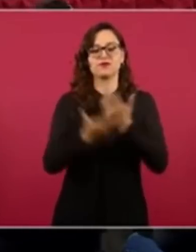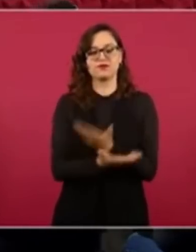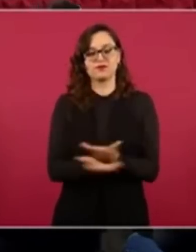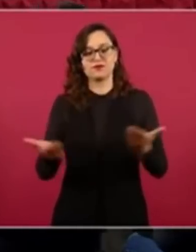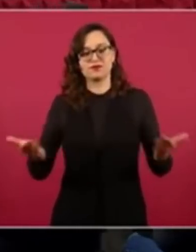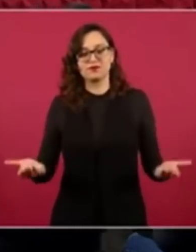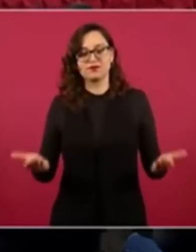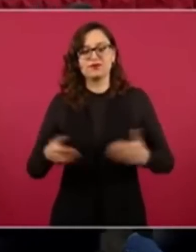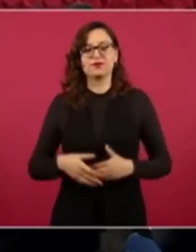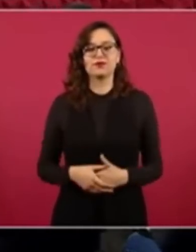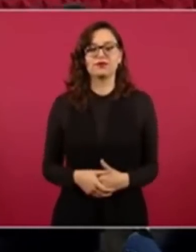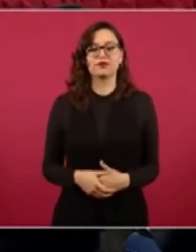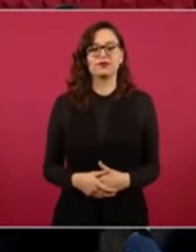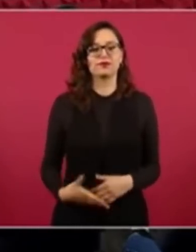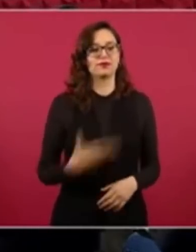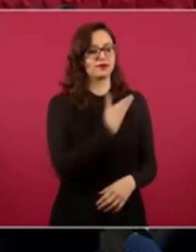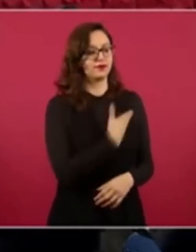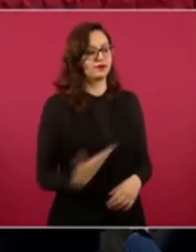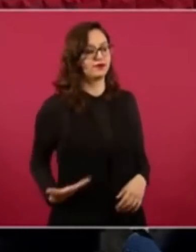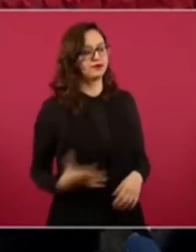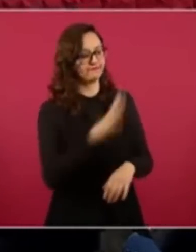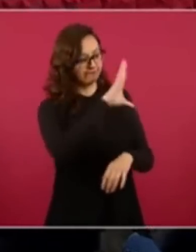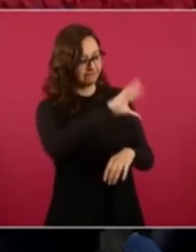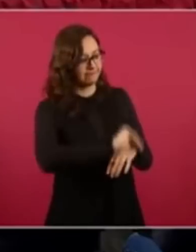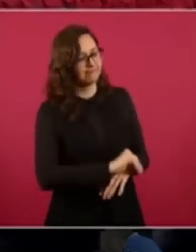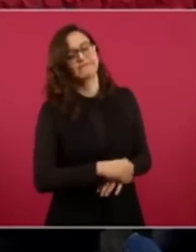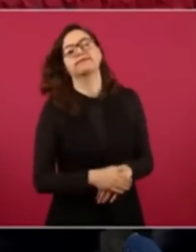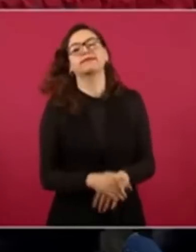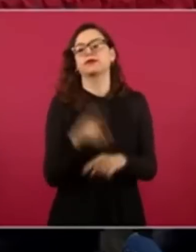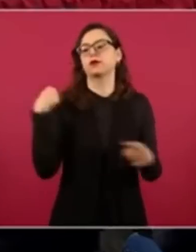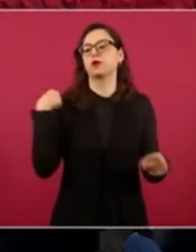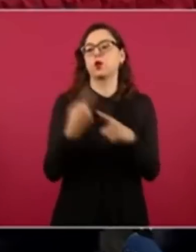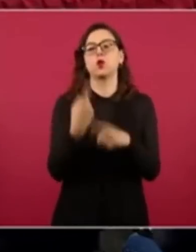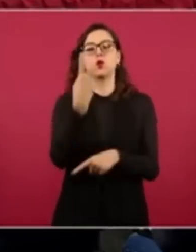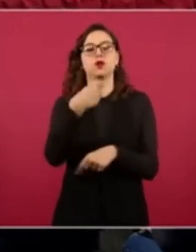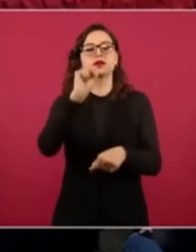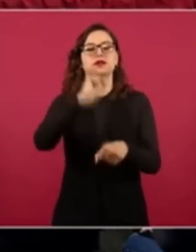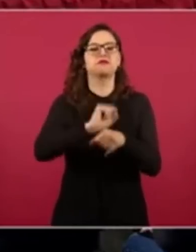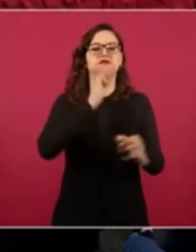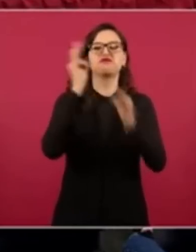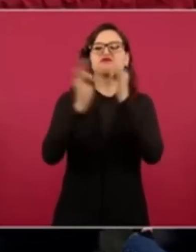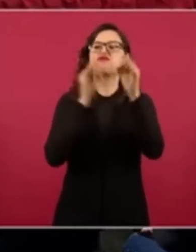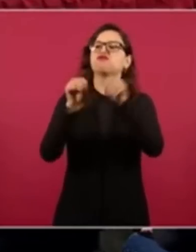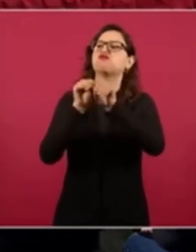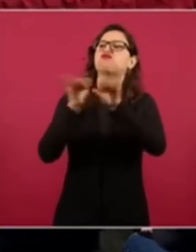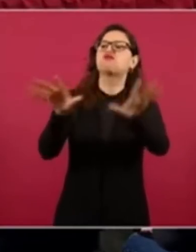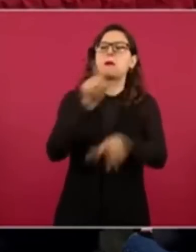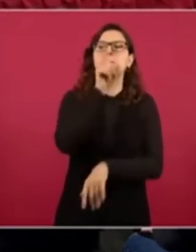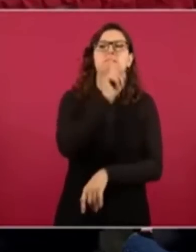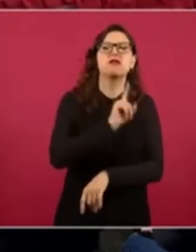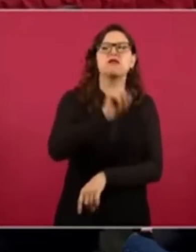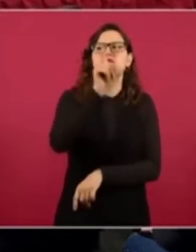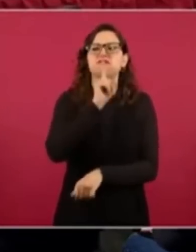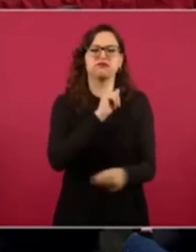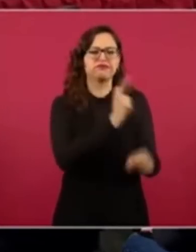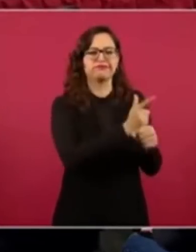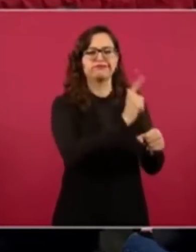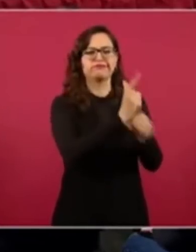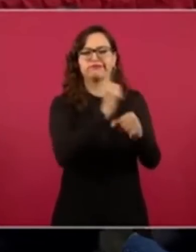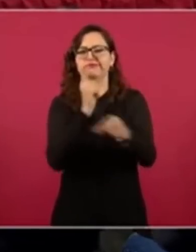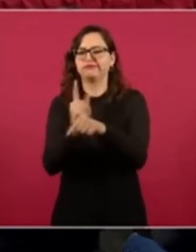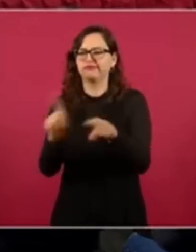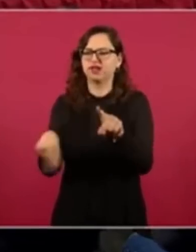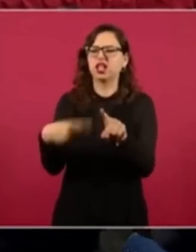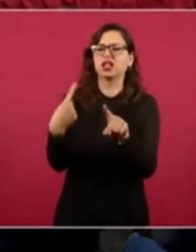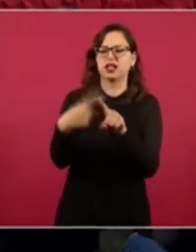Señor Presidente, con su permiso, este es el Quién es quién en las mentiras de la semana del 17 de agosto del 2022.